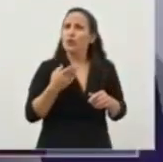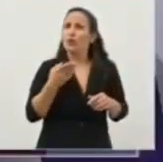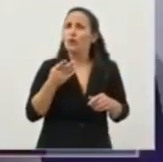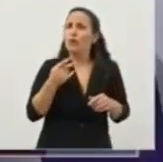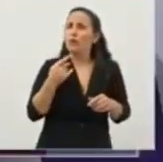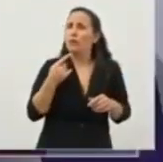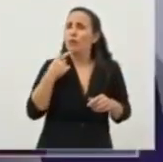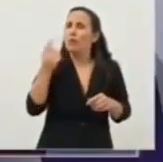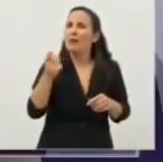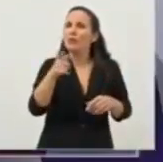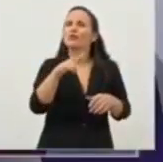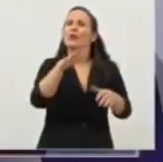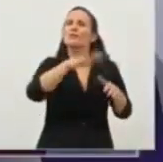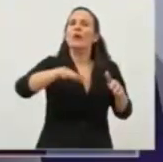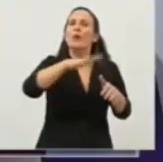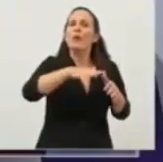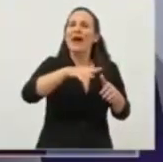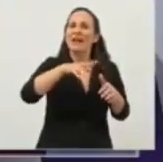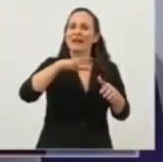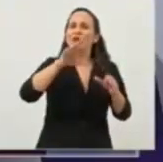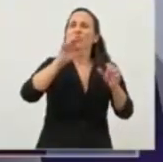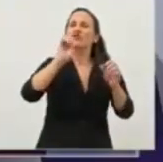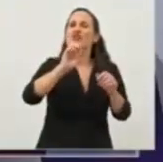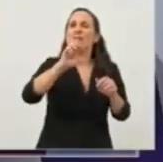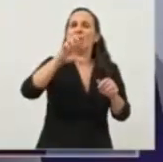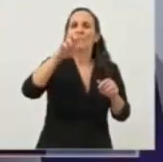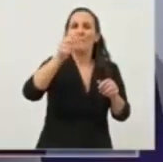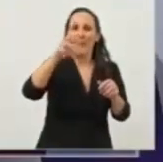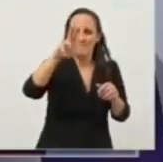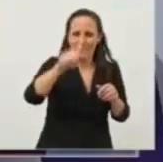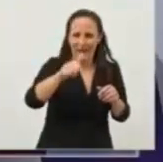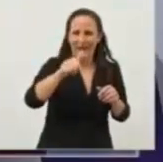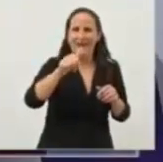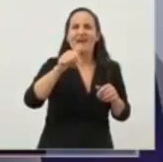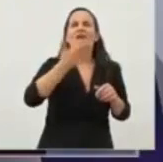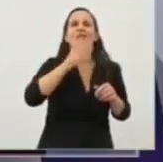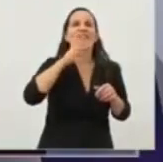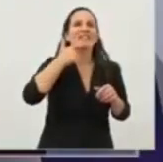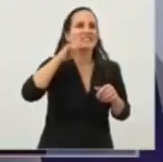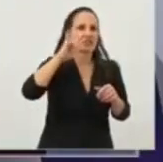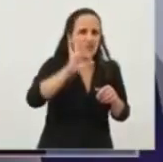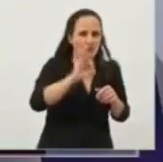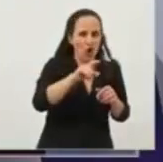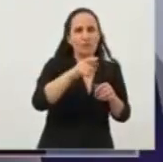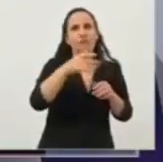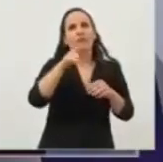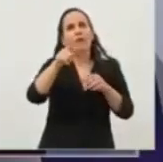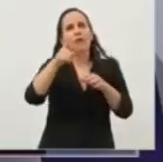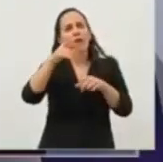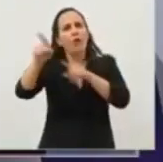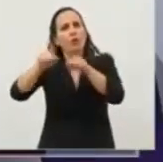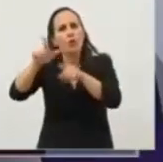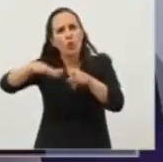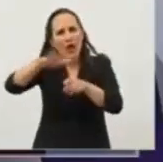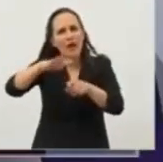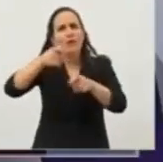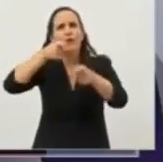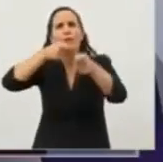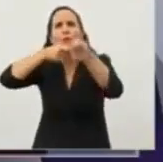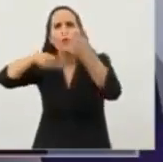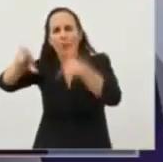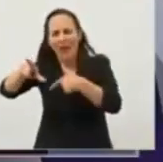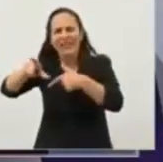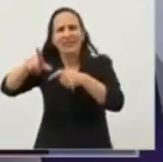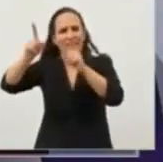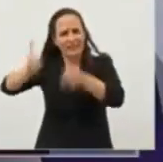después de reprimir al barrio Papa Francisco, se le dio la concesión al Golf Club en Lugano, 45 hectáreas, donde